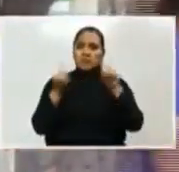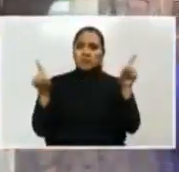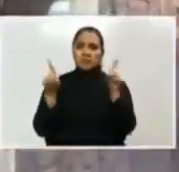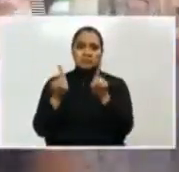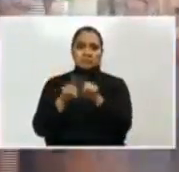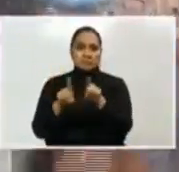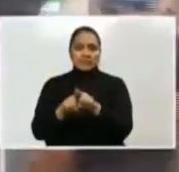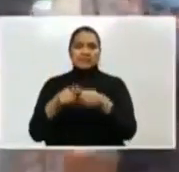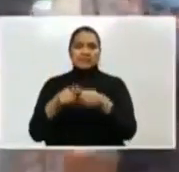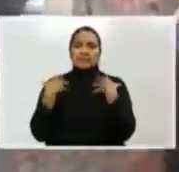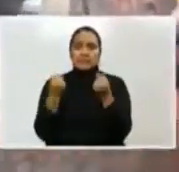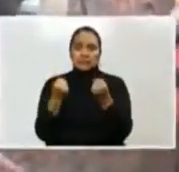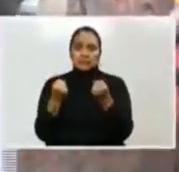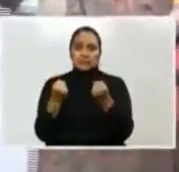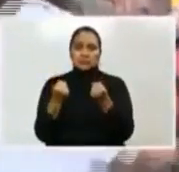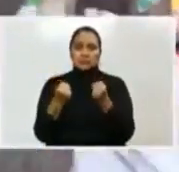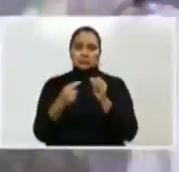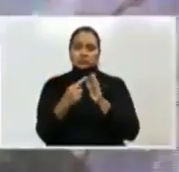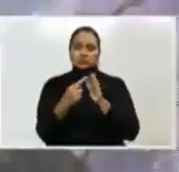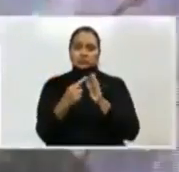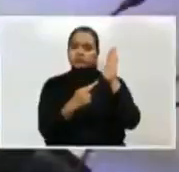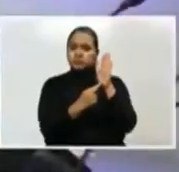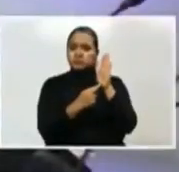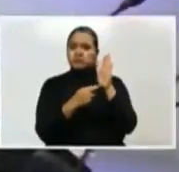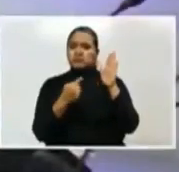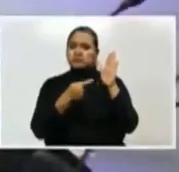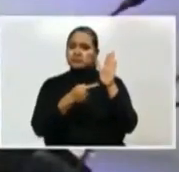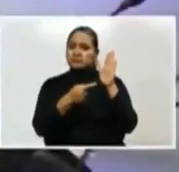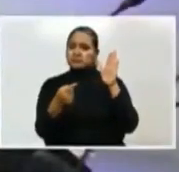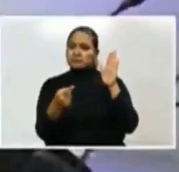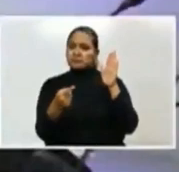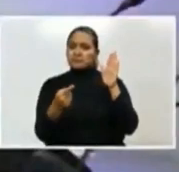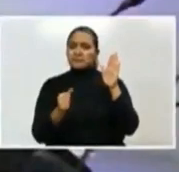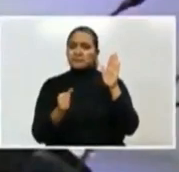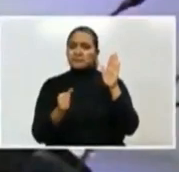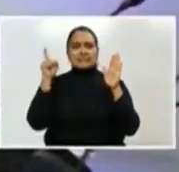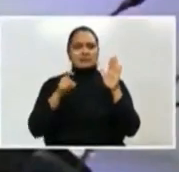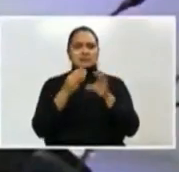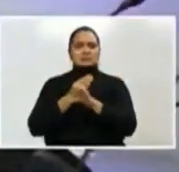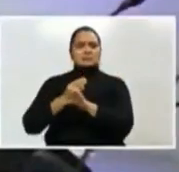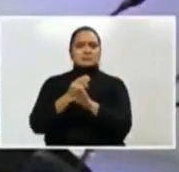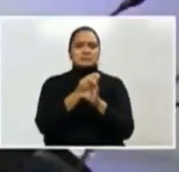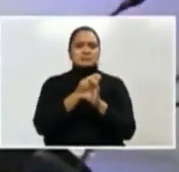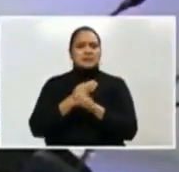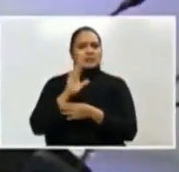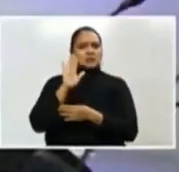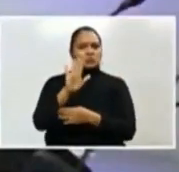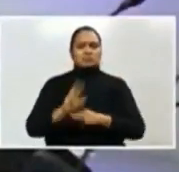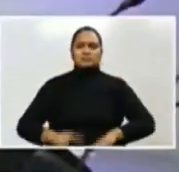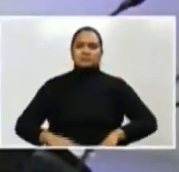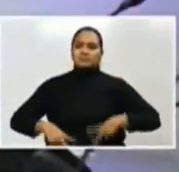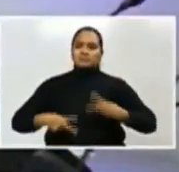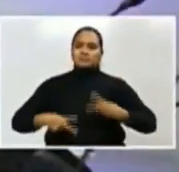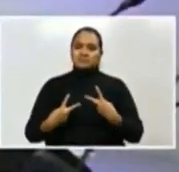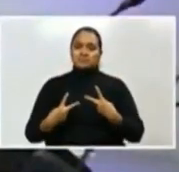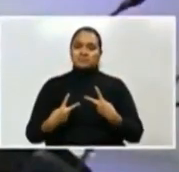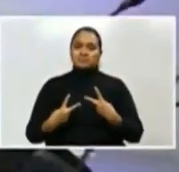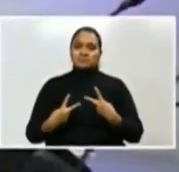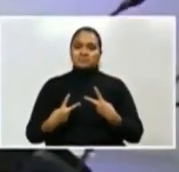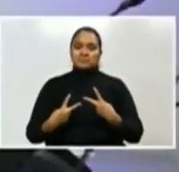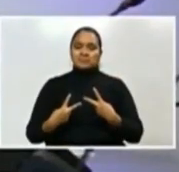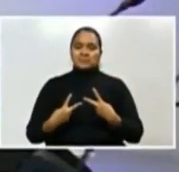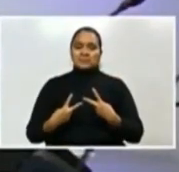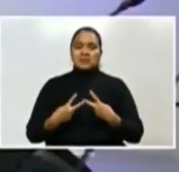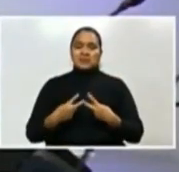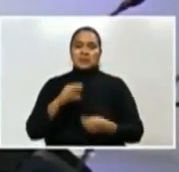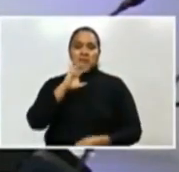salud, vamos a cumplir nuestra obligación constitucional de proteger su vida. Las